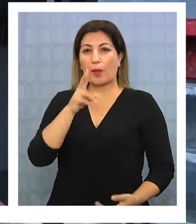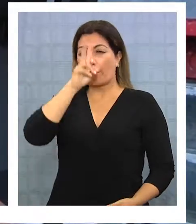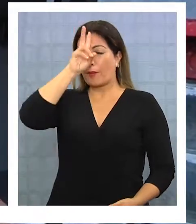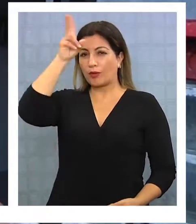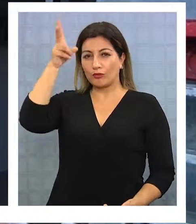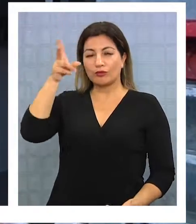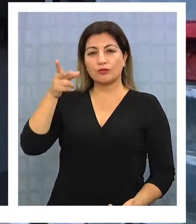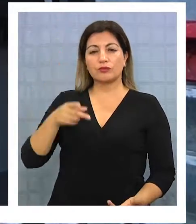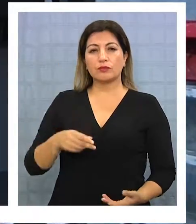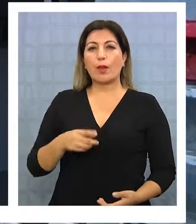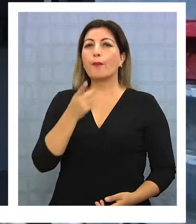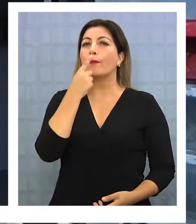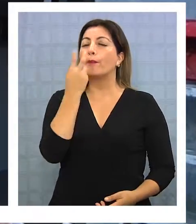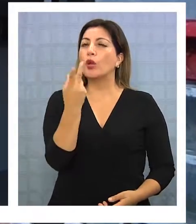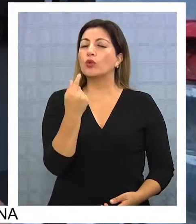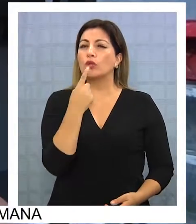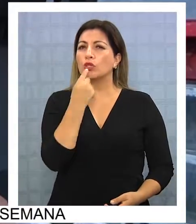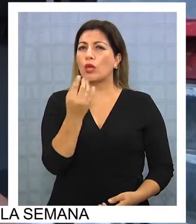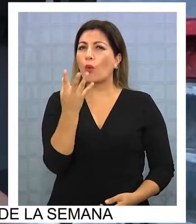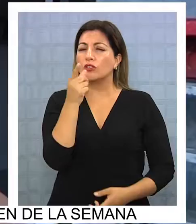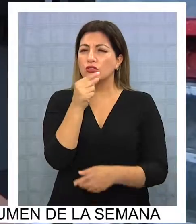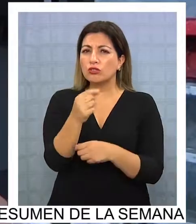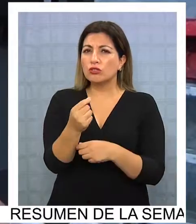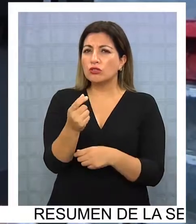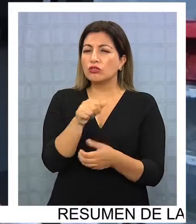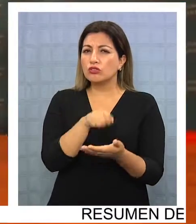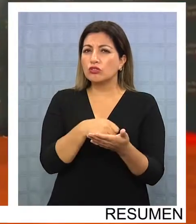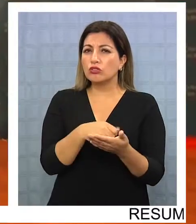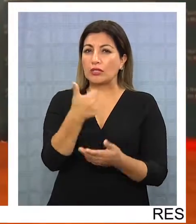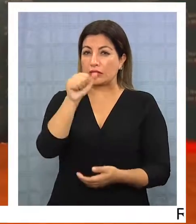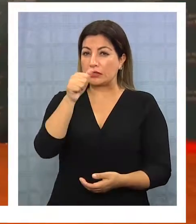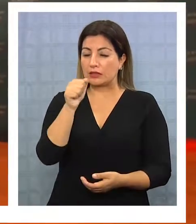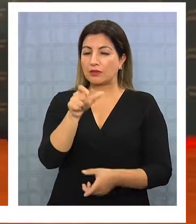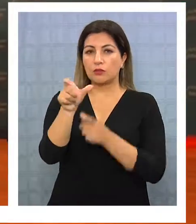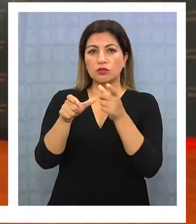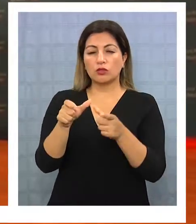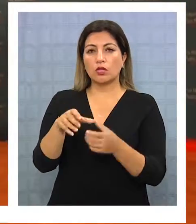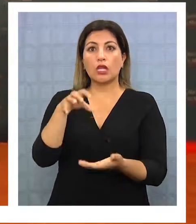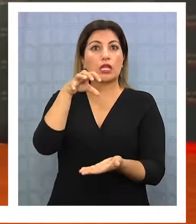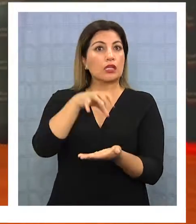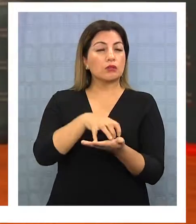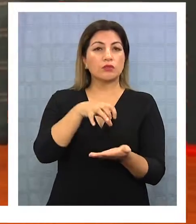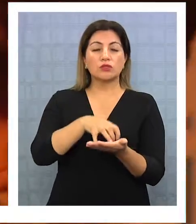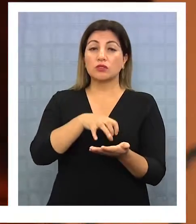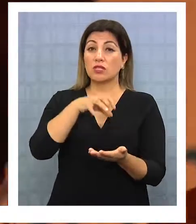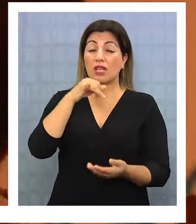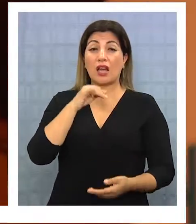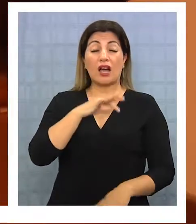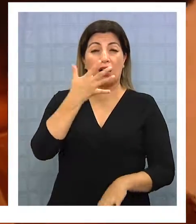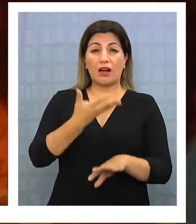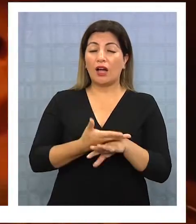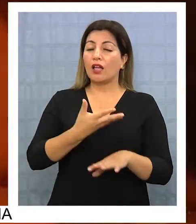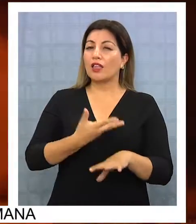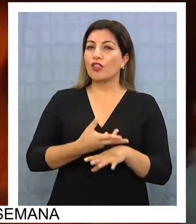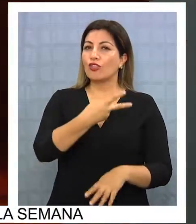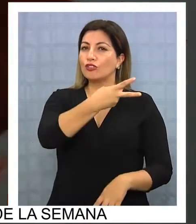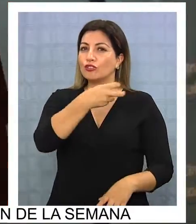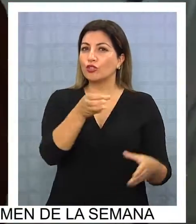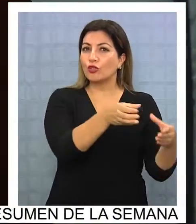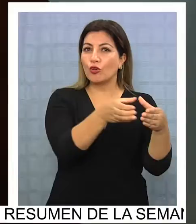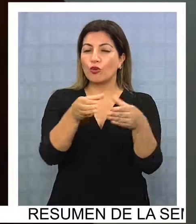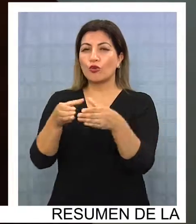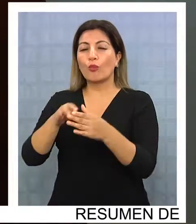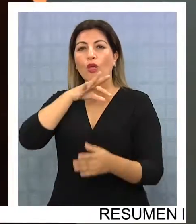Perú. ¿Cuántos socios son ustedes? Nosotros somos como 60 socios. En la región hay 200 clubes de adultos mayores y las personas que